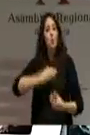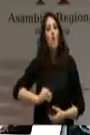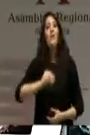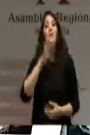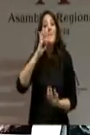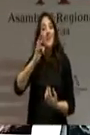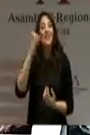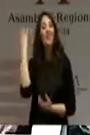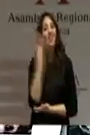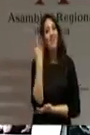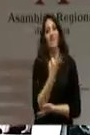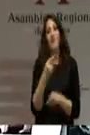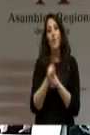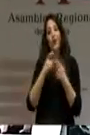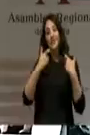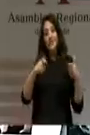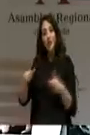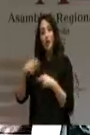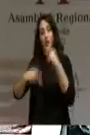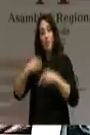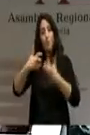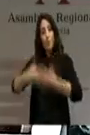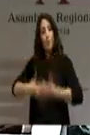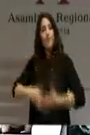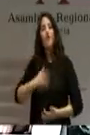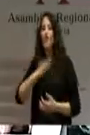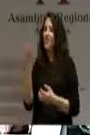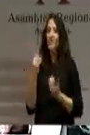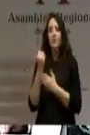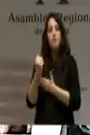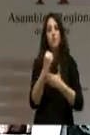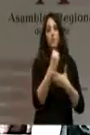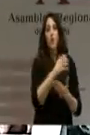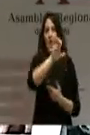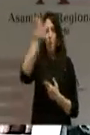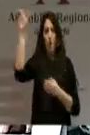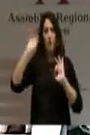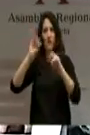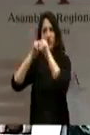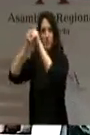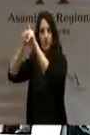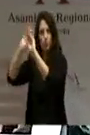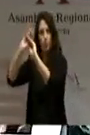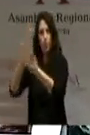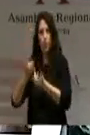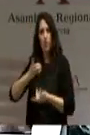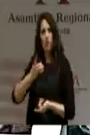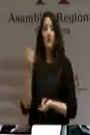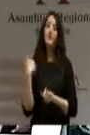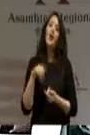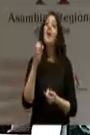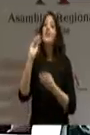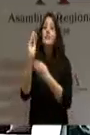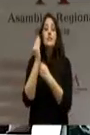concretas de apoyo a los sectores productivos. Europa va en esa dirección. Sus ayudas, las de Europa, no van a estar ya vinculadas